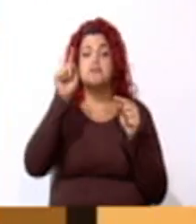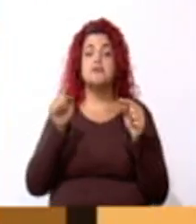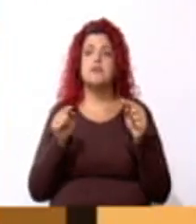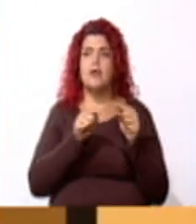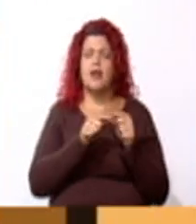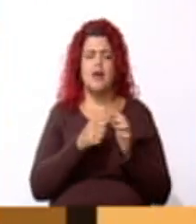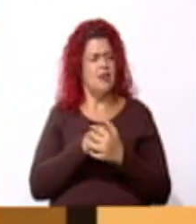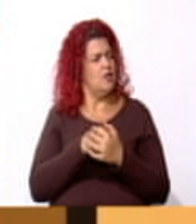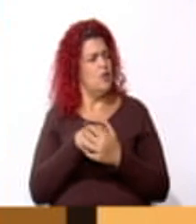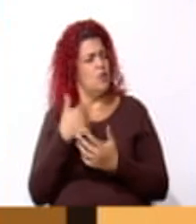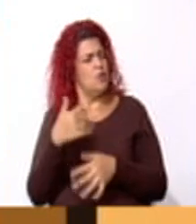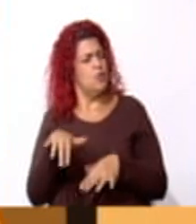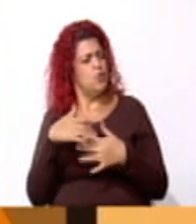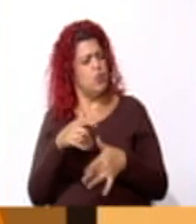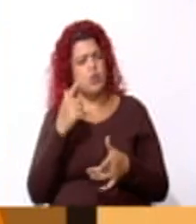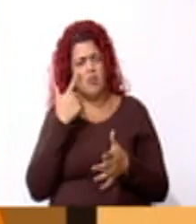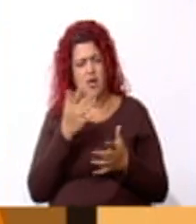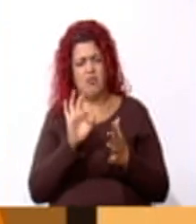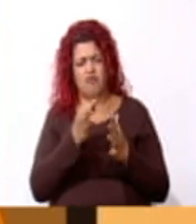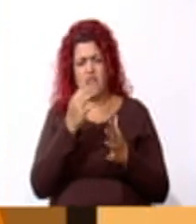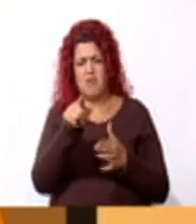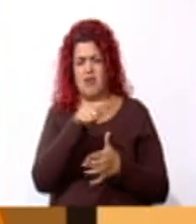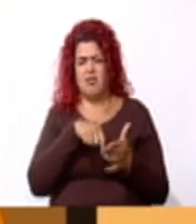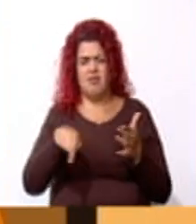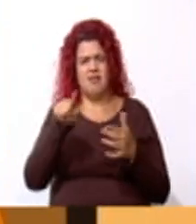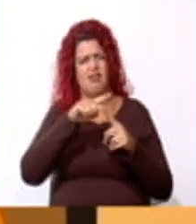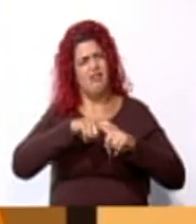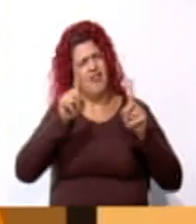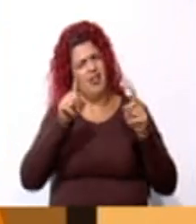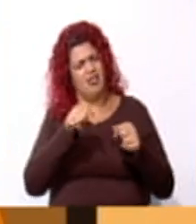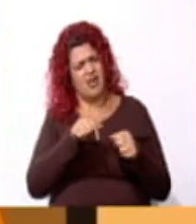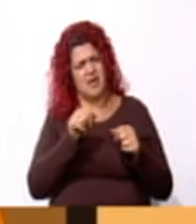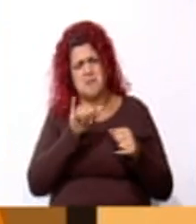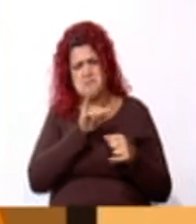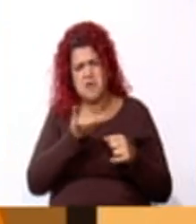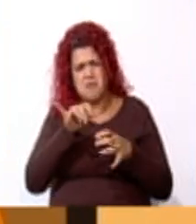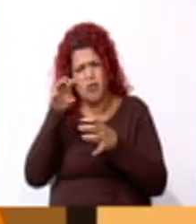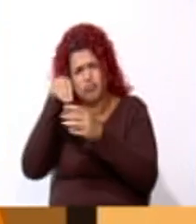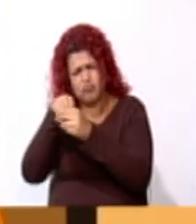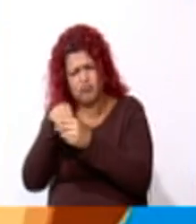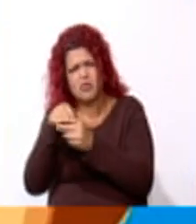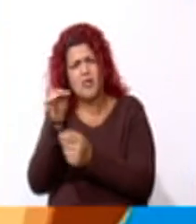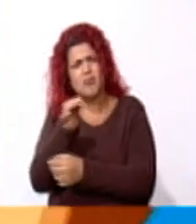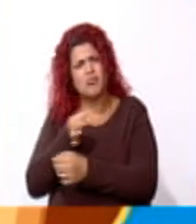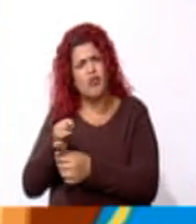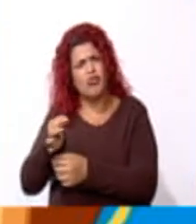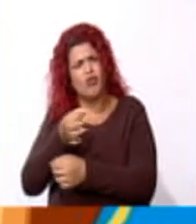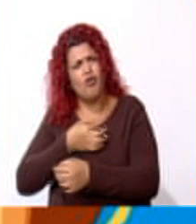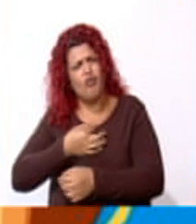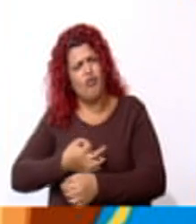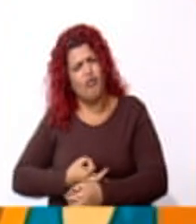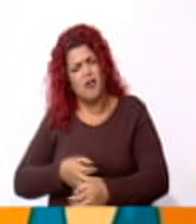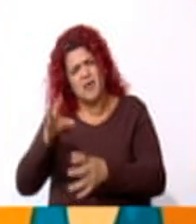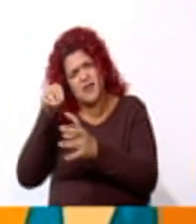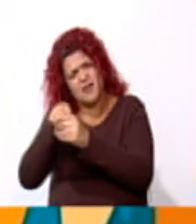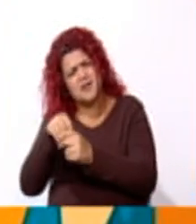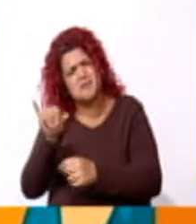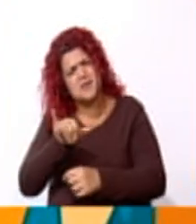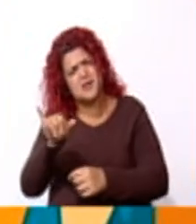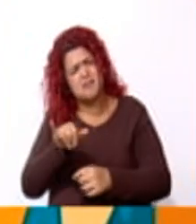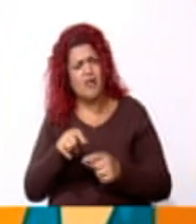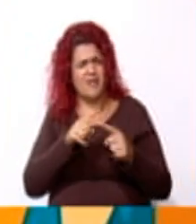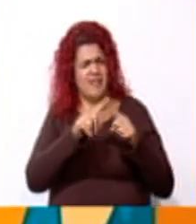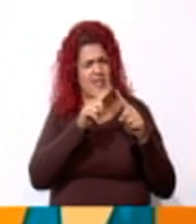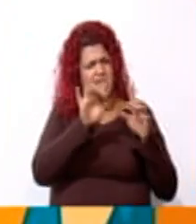que pueden ser las figuras que están formadas por la misma cantidad de botones. Es cierto. Vamos a